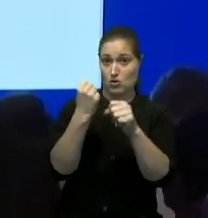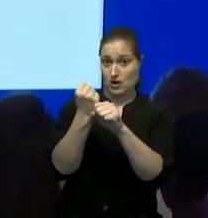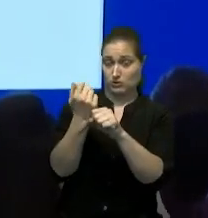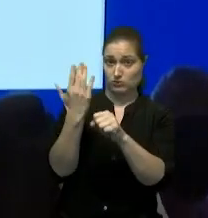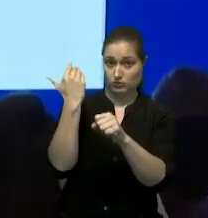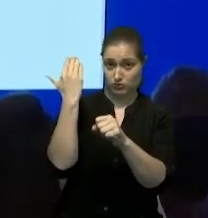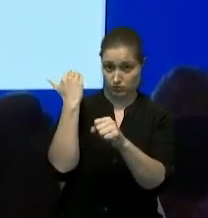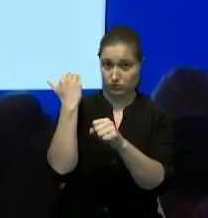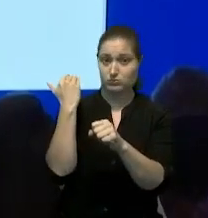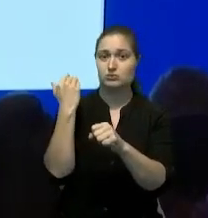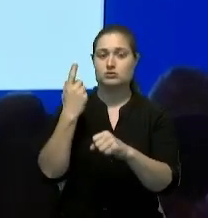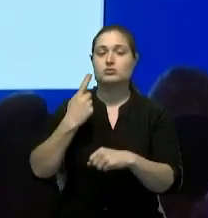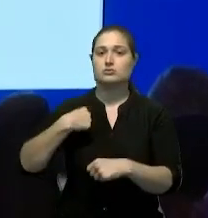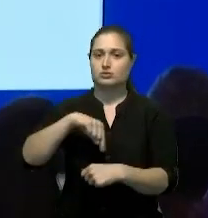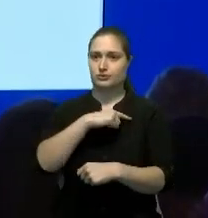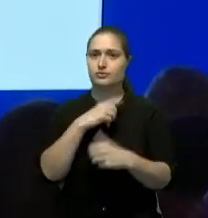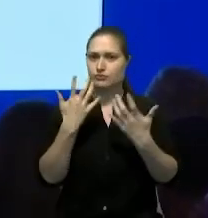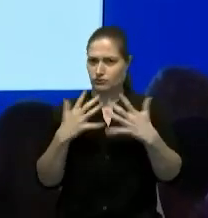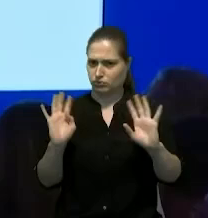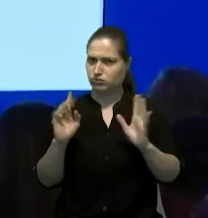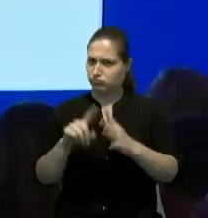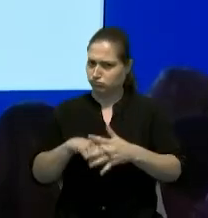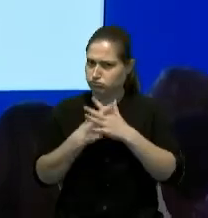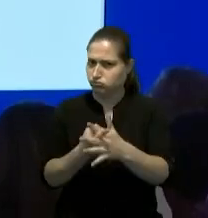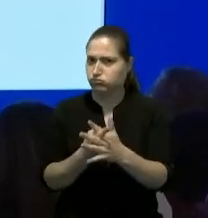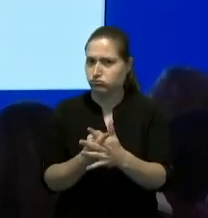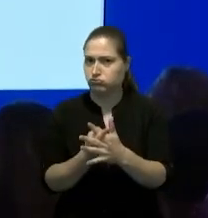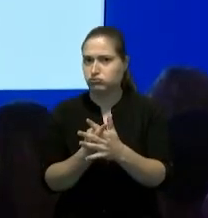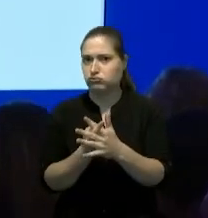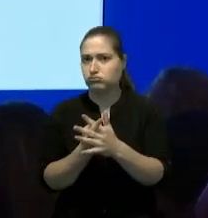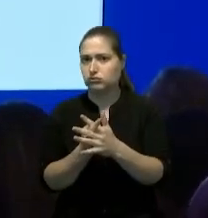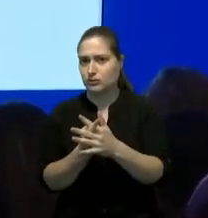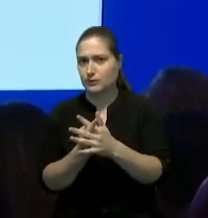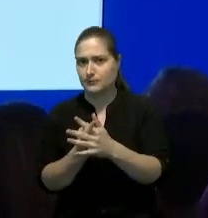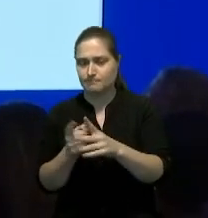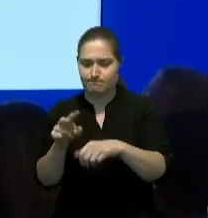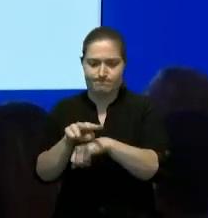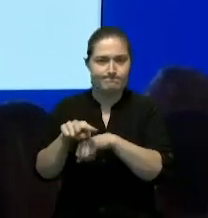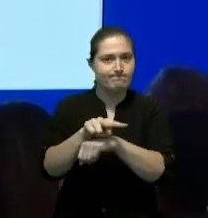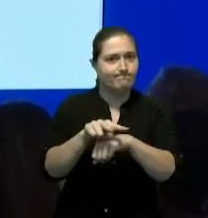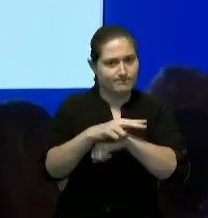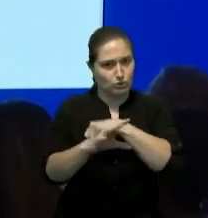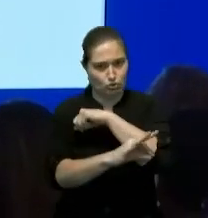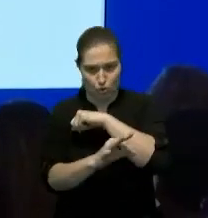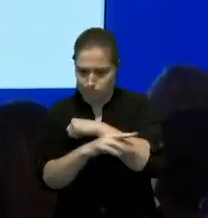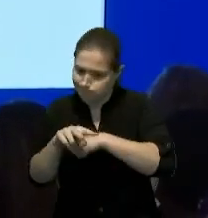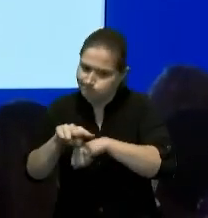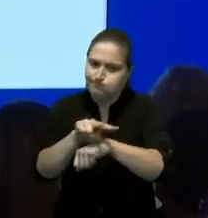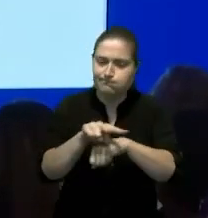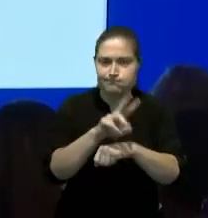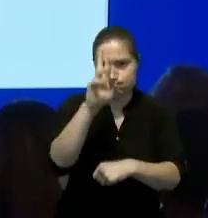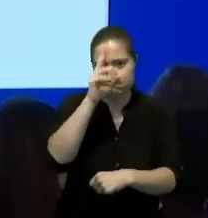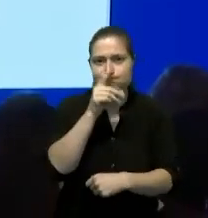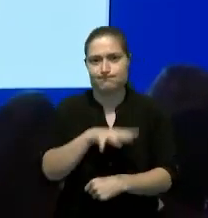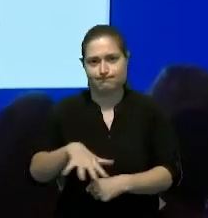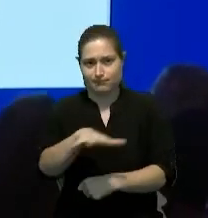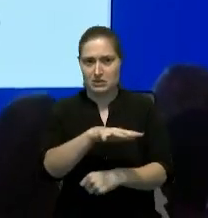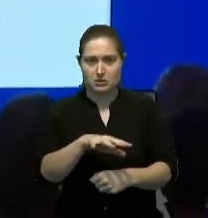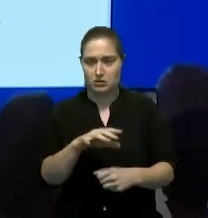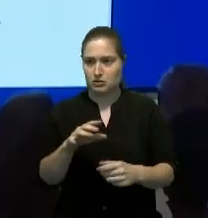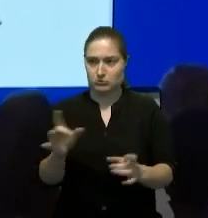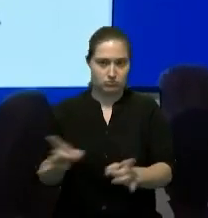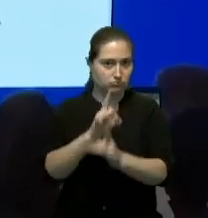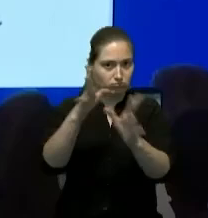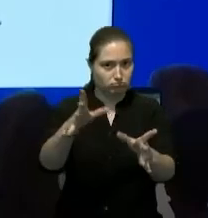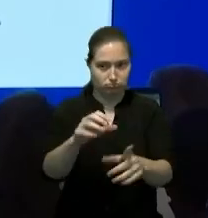dando seguimiento a esta a este tema en la República Dominicana hasta ahora no tenemos problemas graves sobre